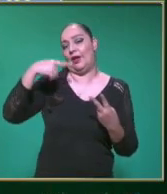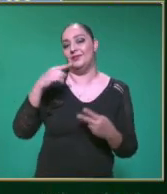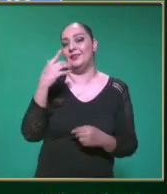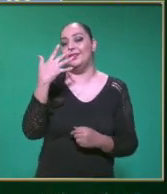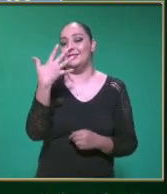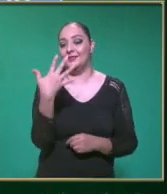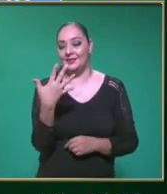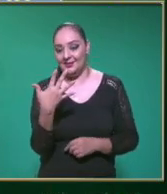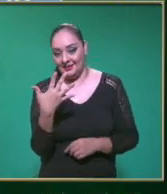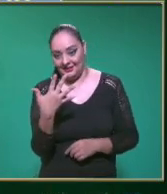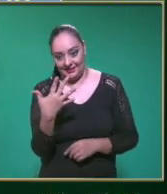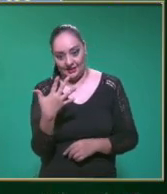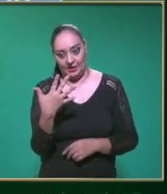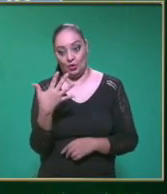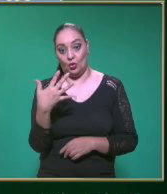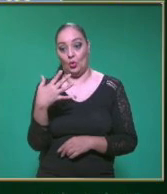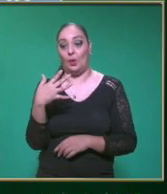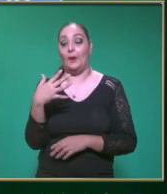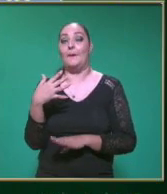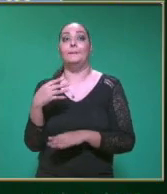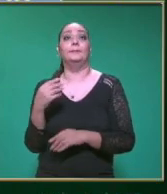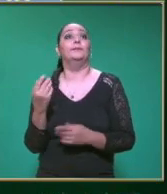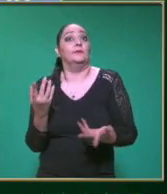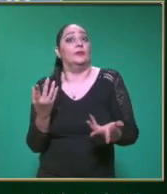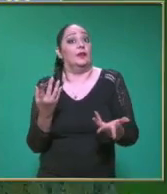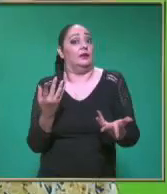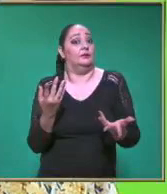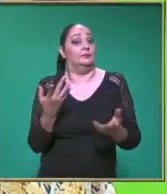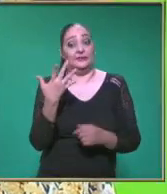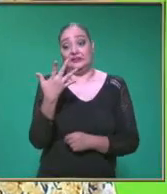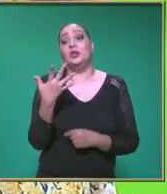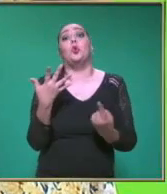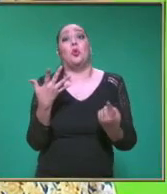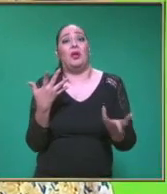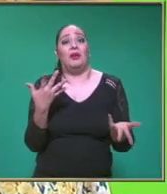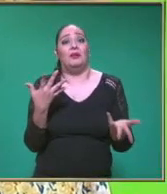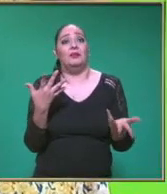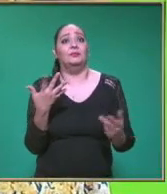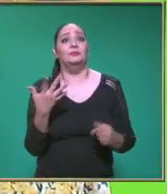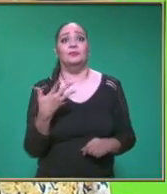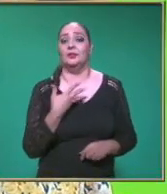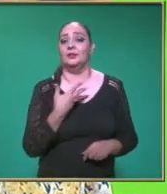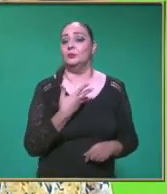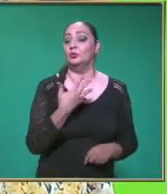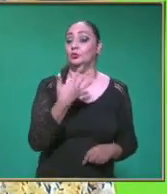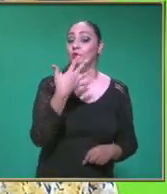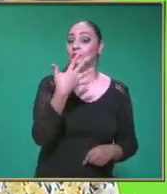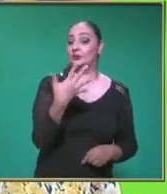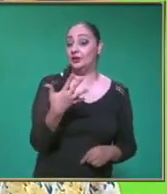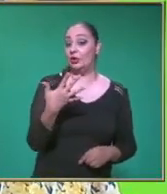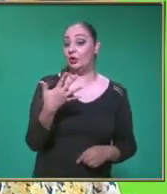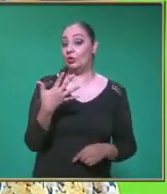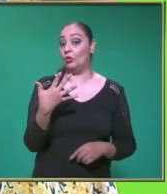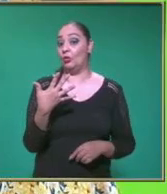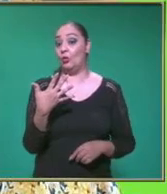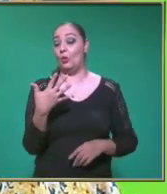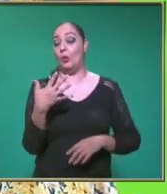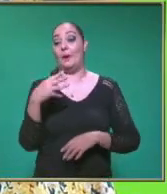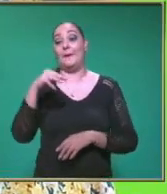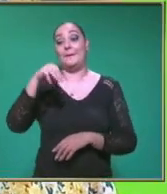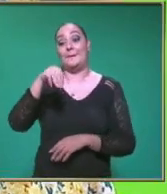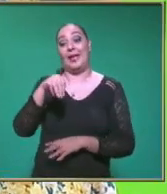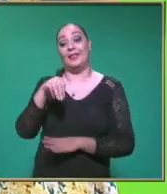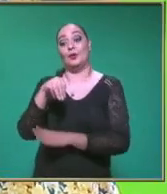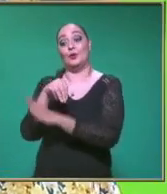Nos da un resultado De 5 Y ahora sí Tenemos nuestro resultado Final Aceleración Es igual A 5